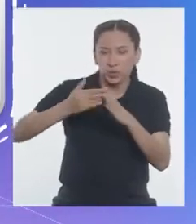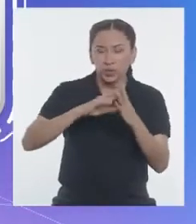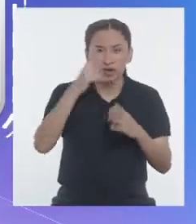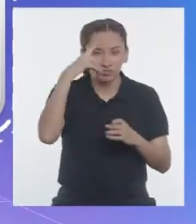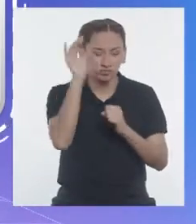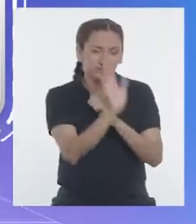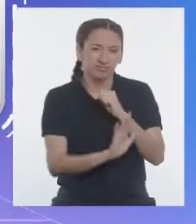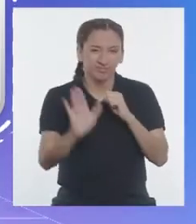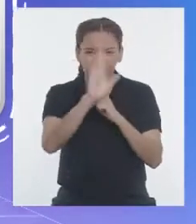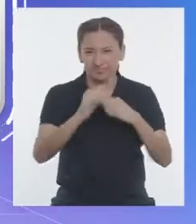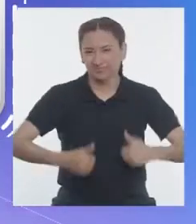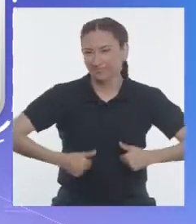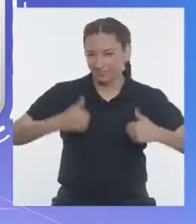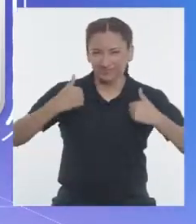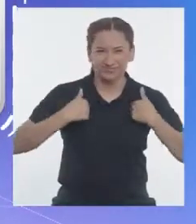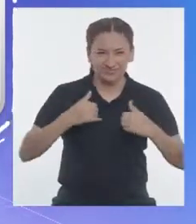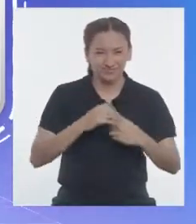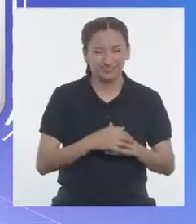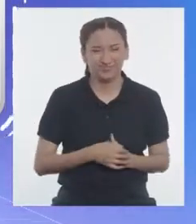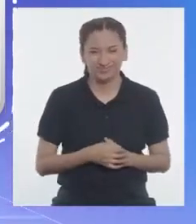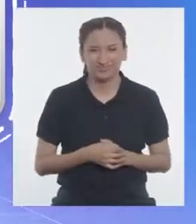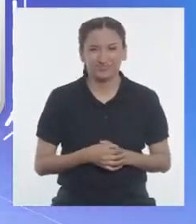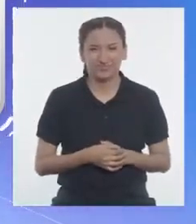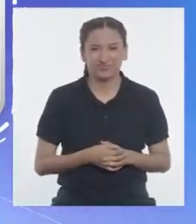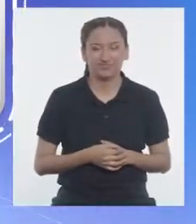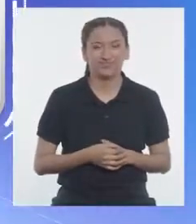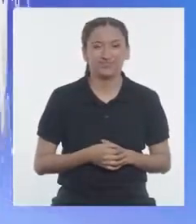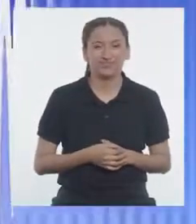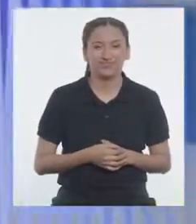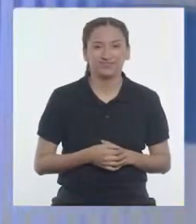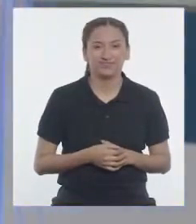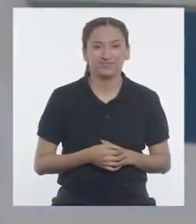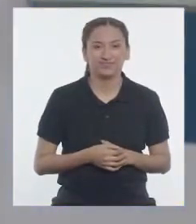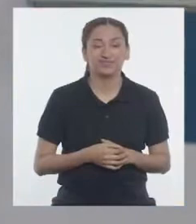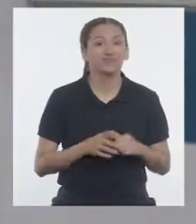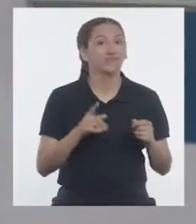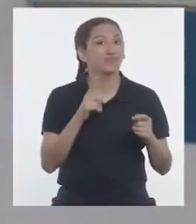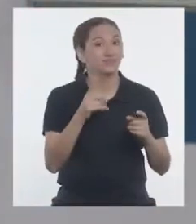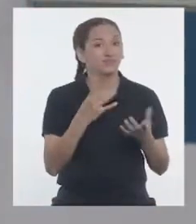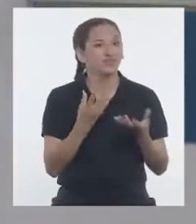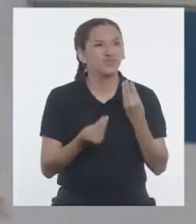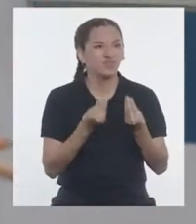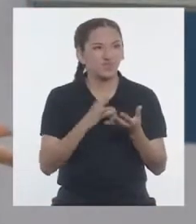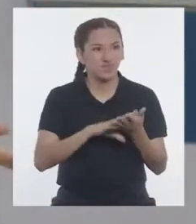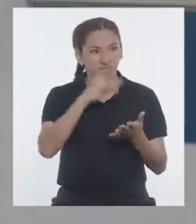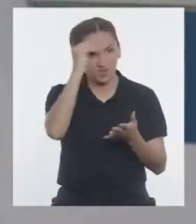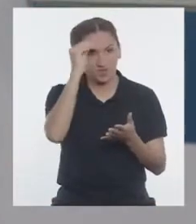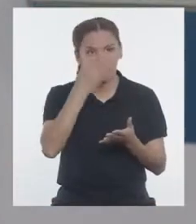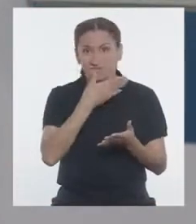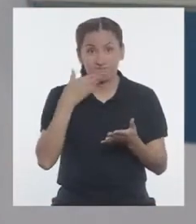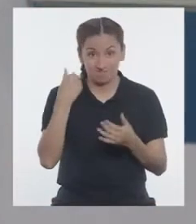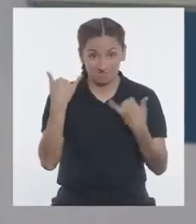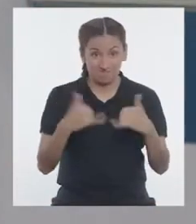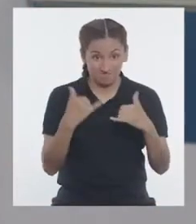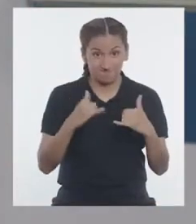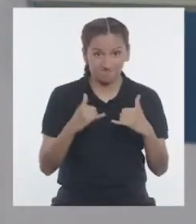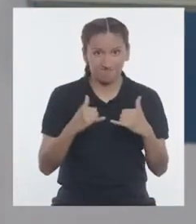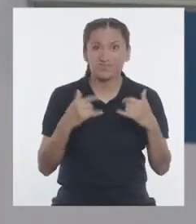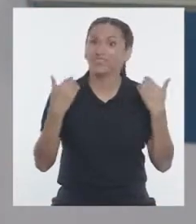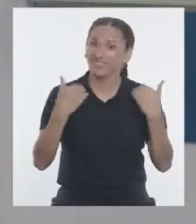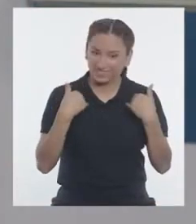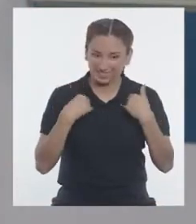la biodiversidad. Y como se aprende mejor jugando, tenemos una